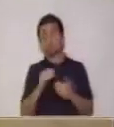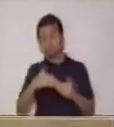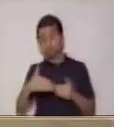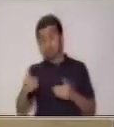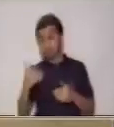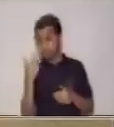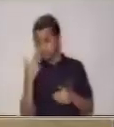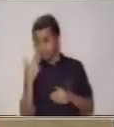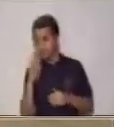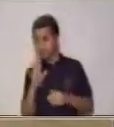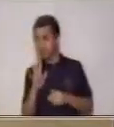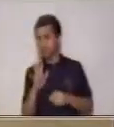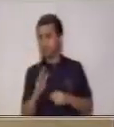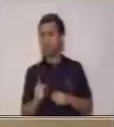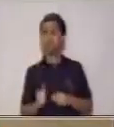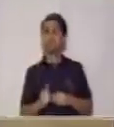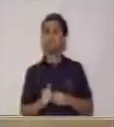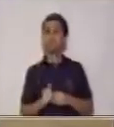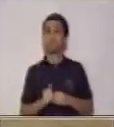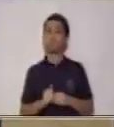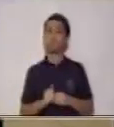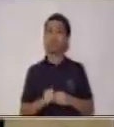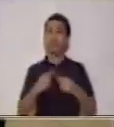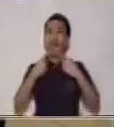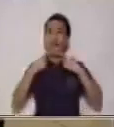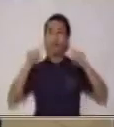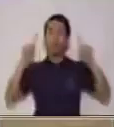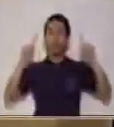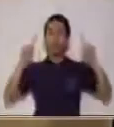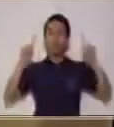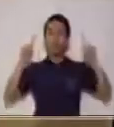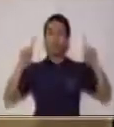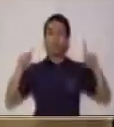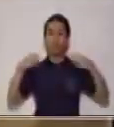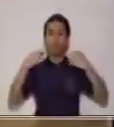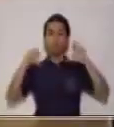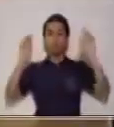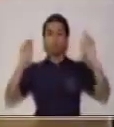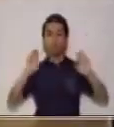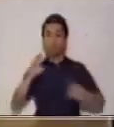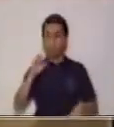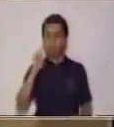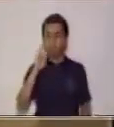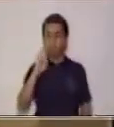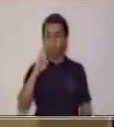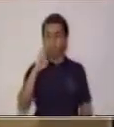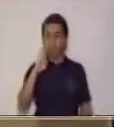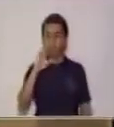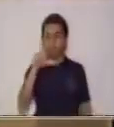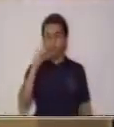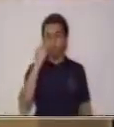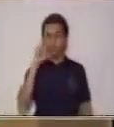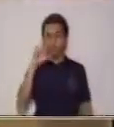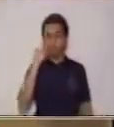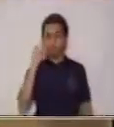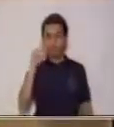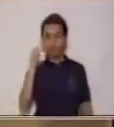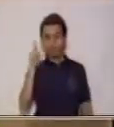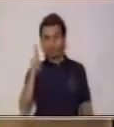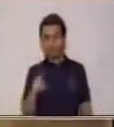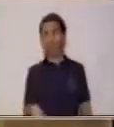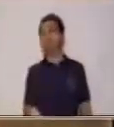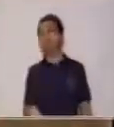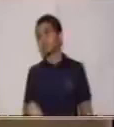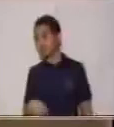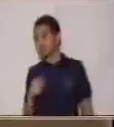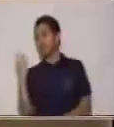vamos a ver ya a fondo lo que es un anuncio publicitario y cómo es que entra en juego la publicidad en esto. Algo muy